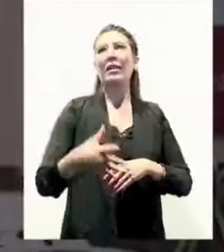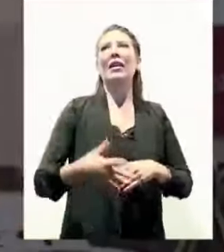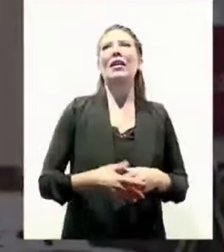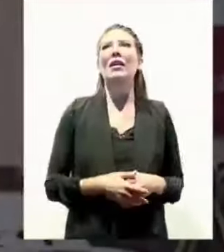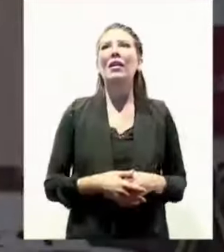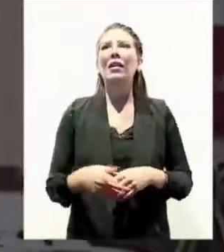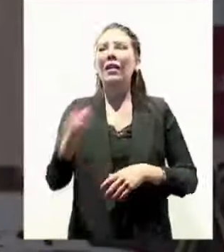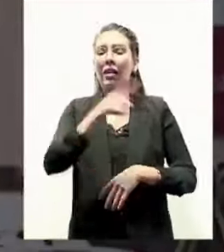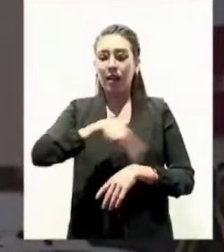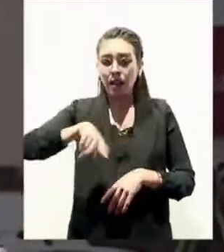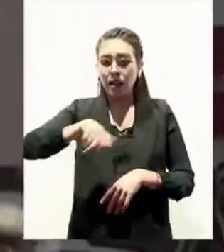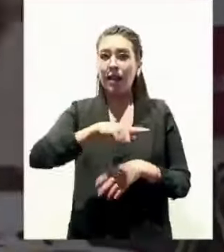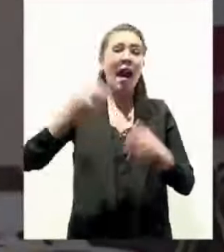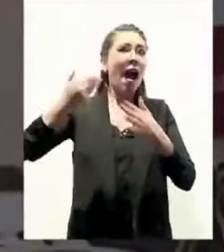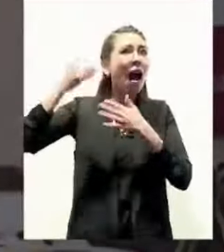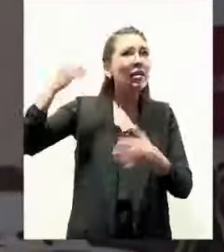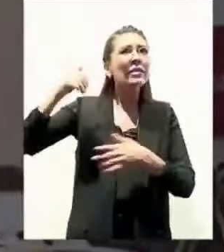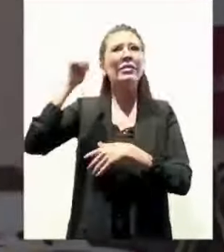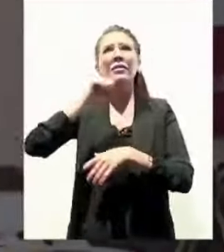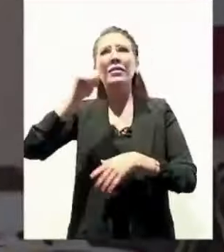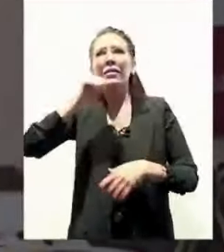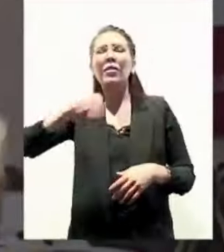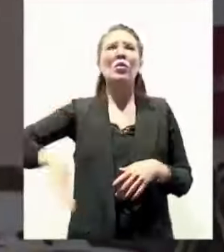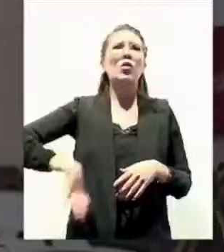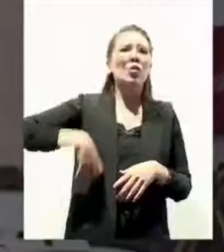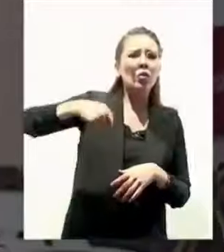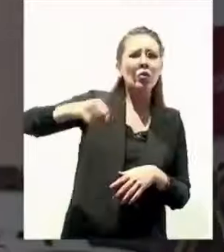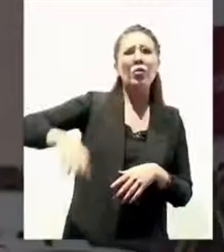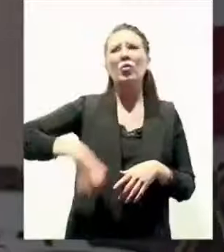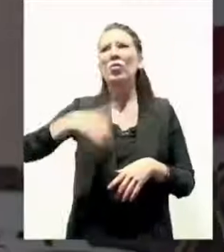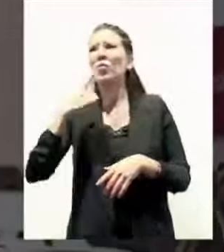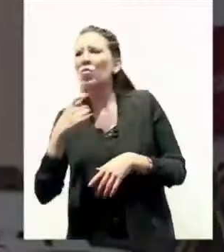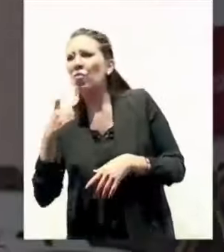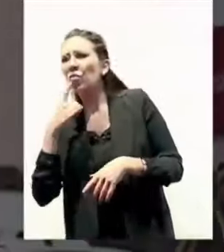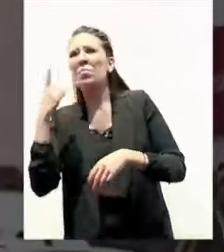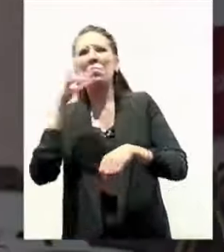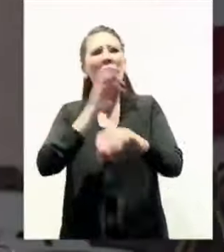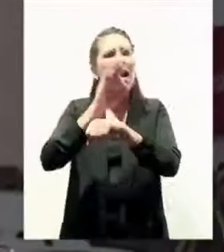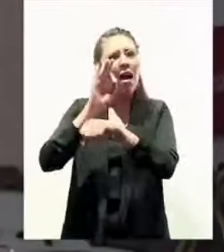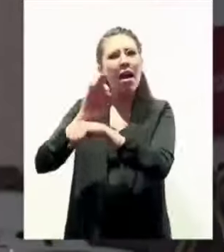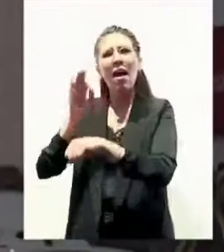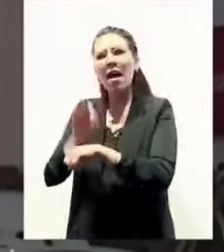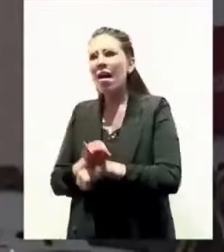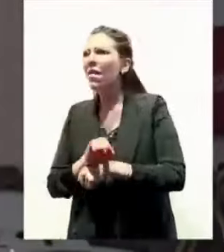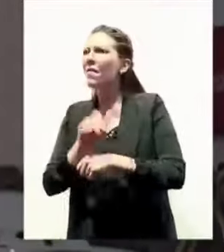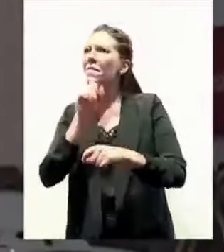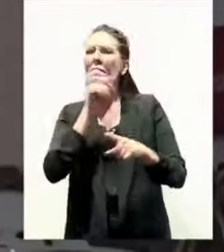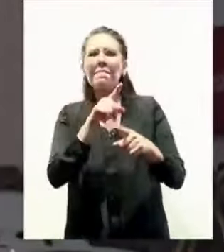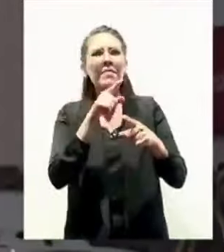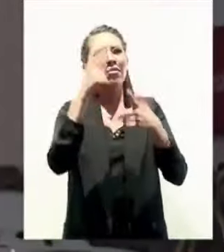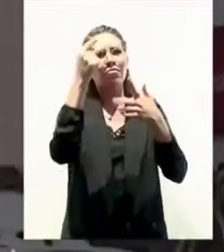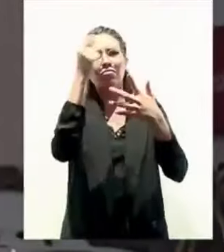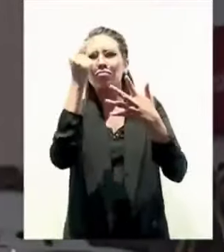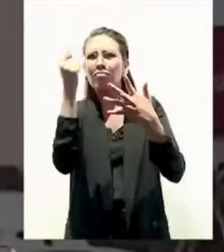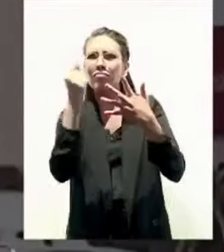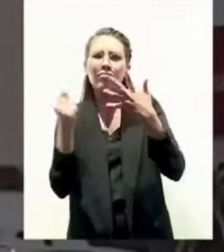quienes aquí estamos, en diferentes espacios, momentos, por la misma causa, por las mismas causas,